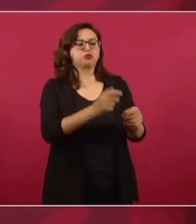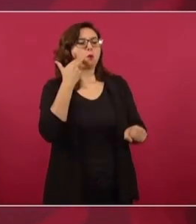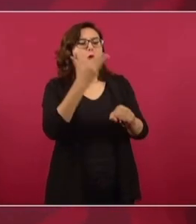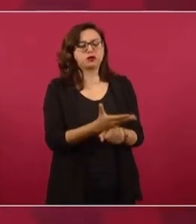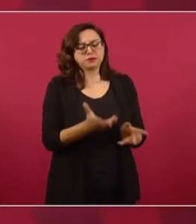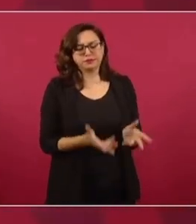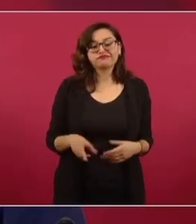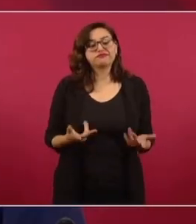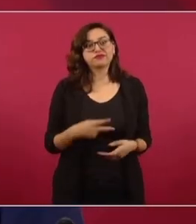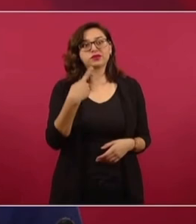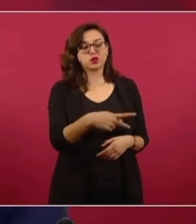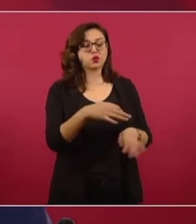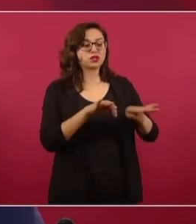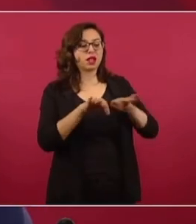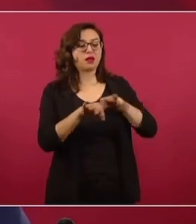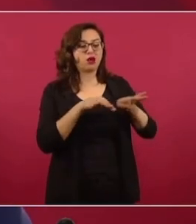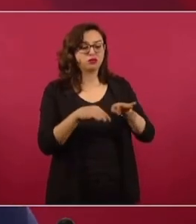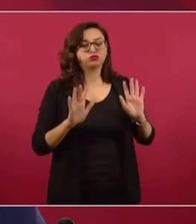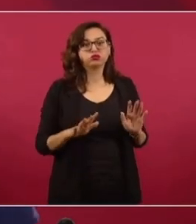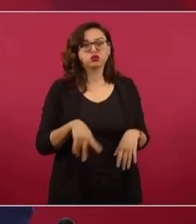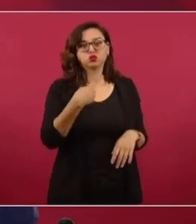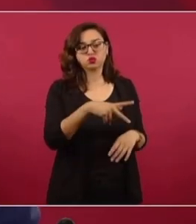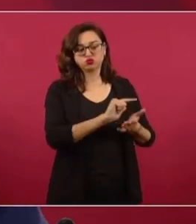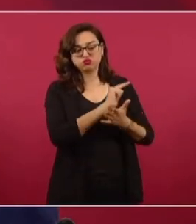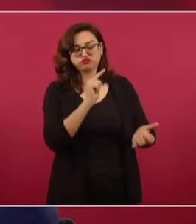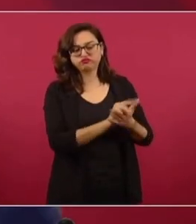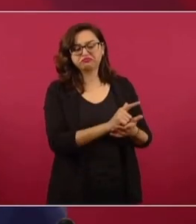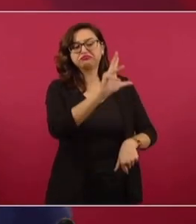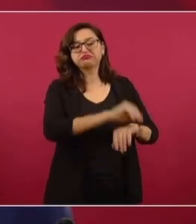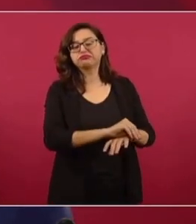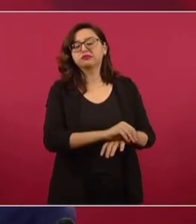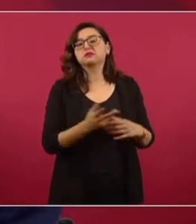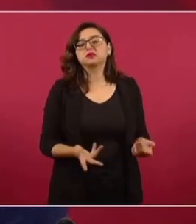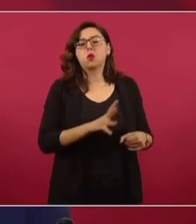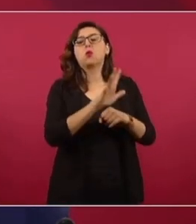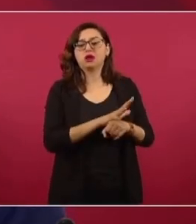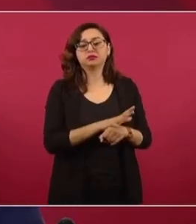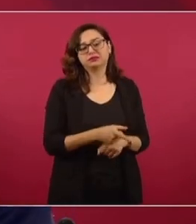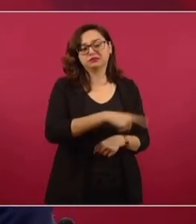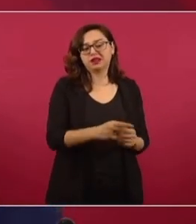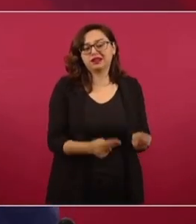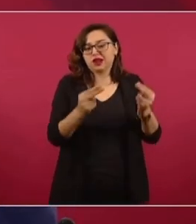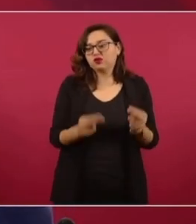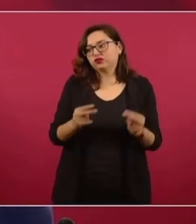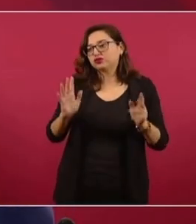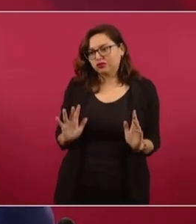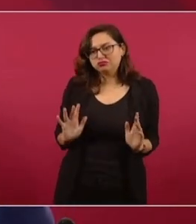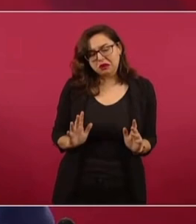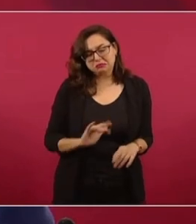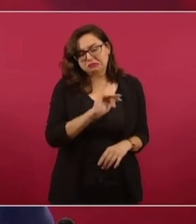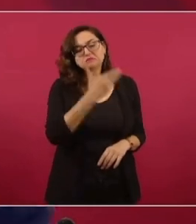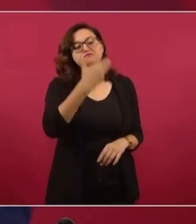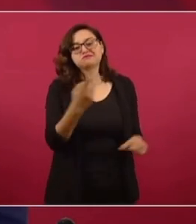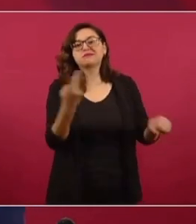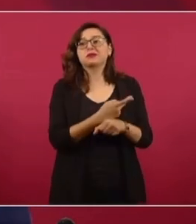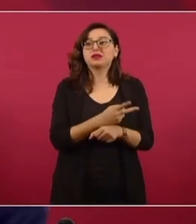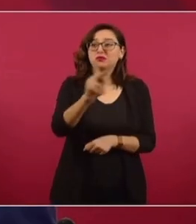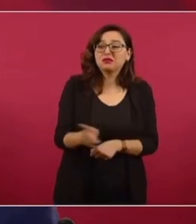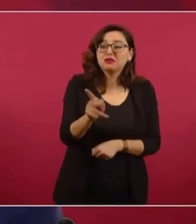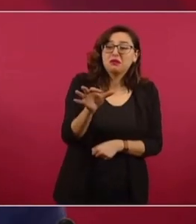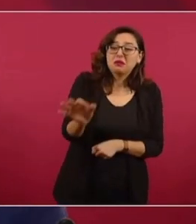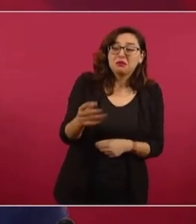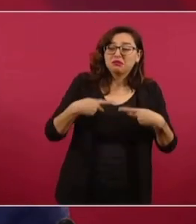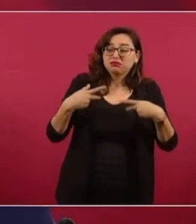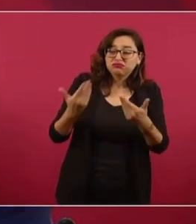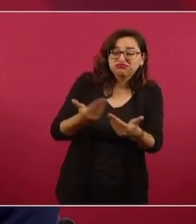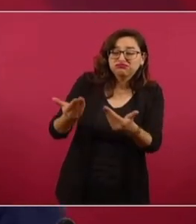pues como es lógico, ellos van a buscar invertir y que hay Internet en donde están los clientes,